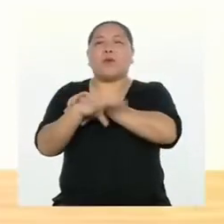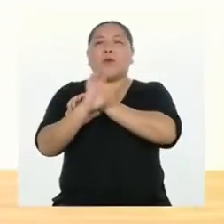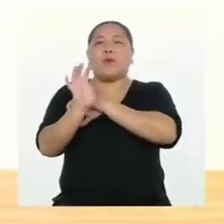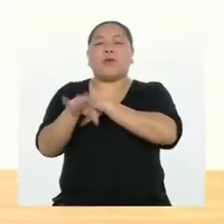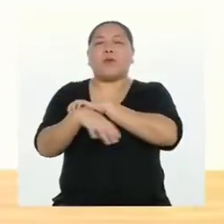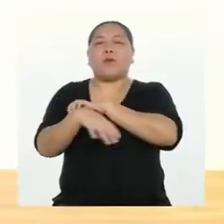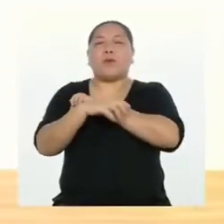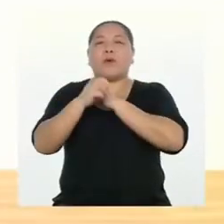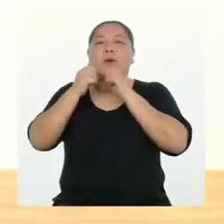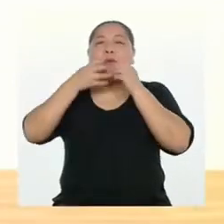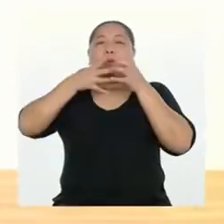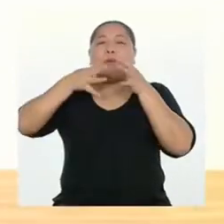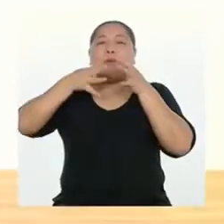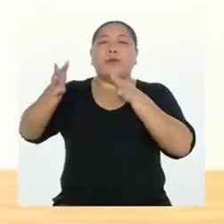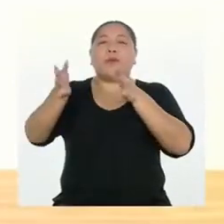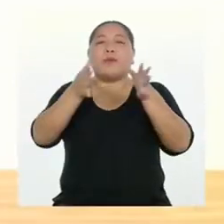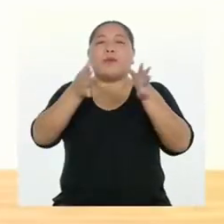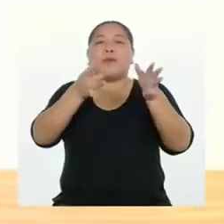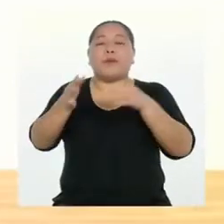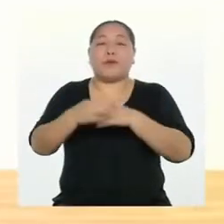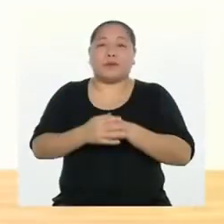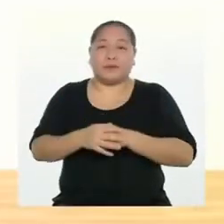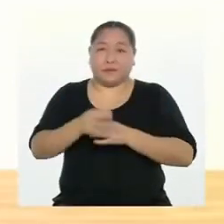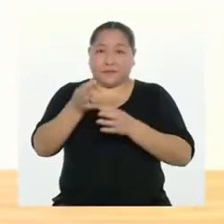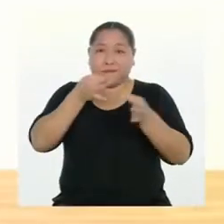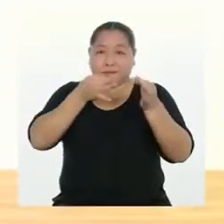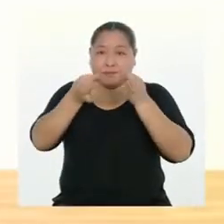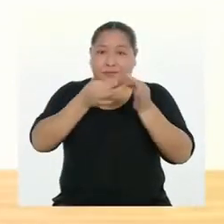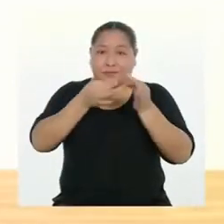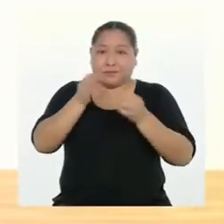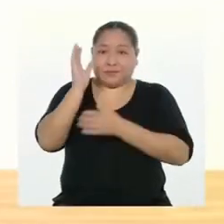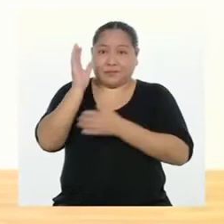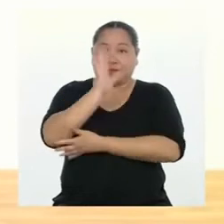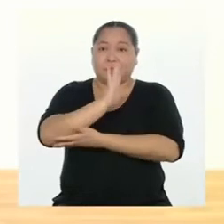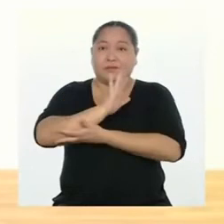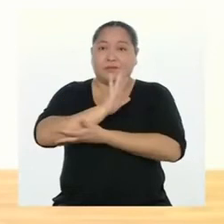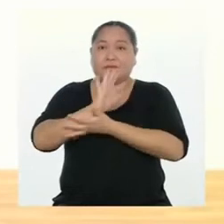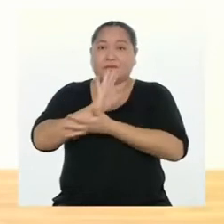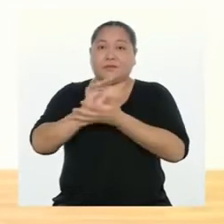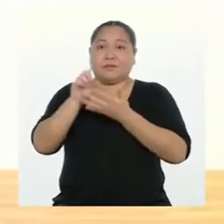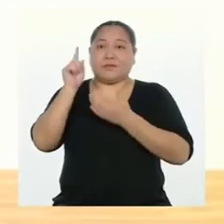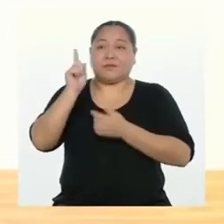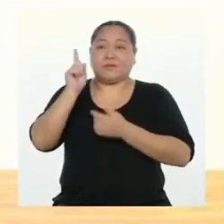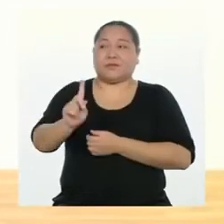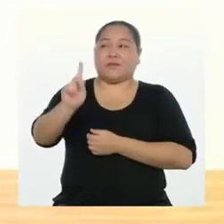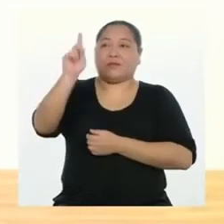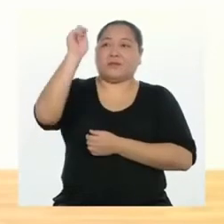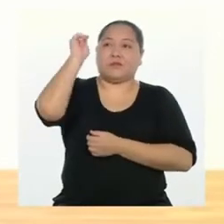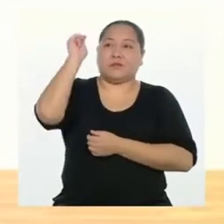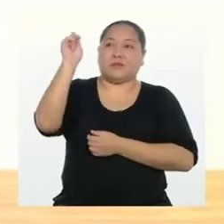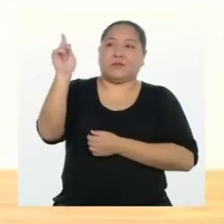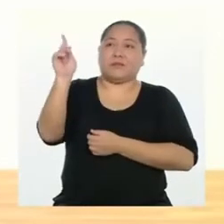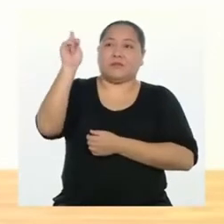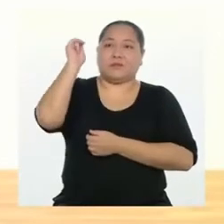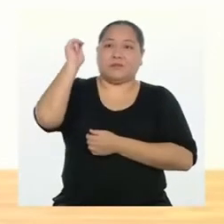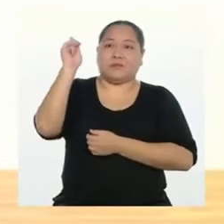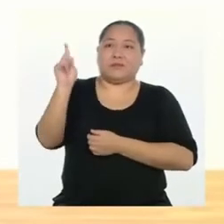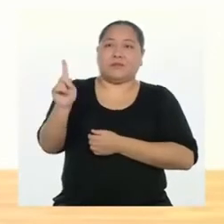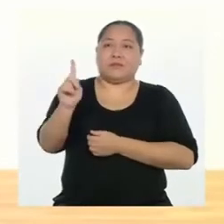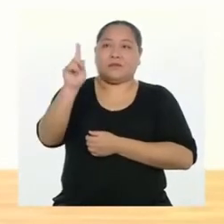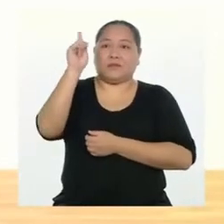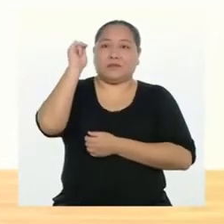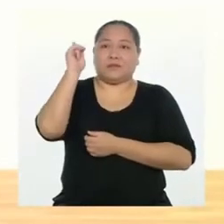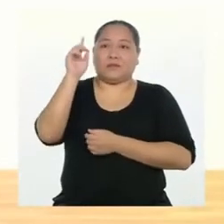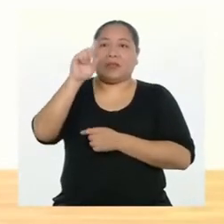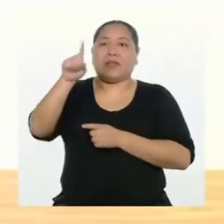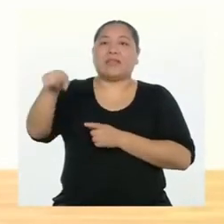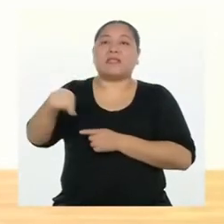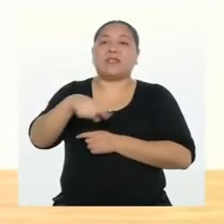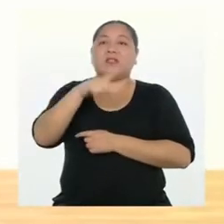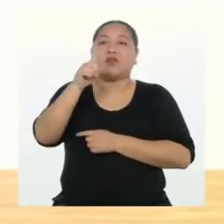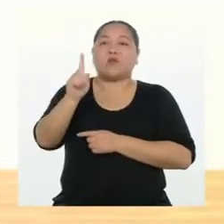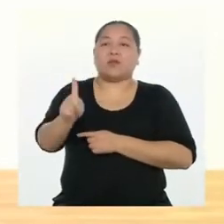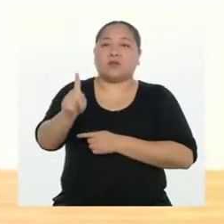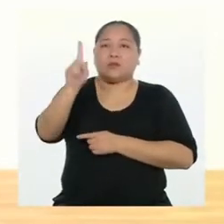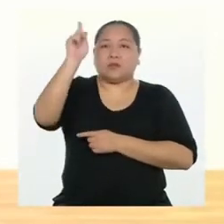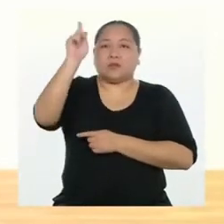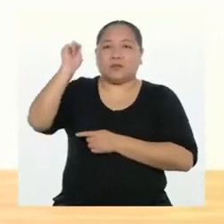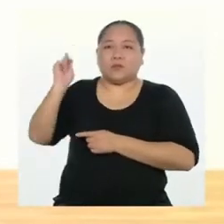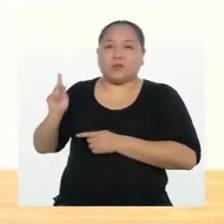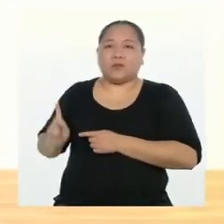Te voy a explicar. Nuestro brazo derecho va a ir hacia atrás. Haciendo círculos.